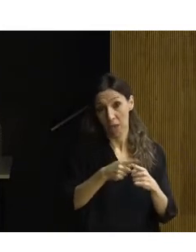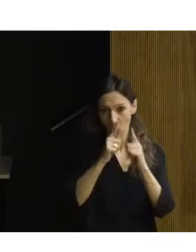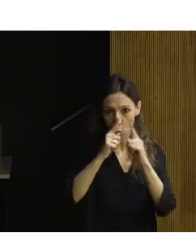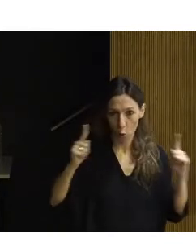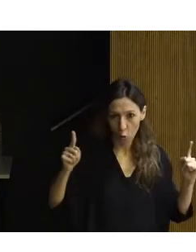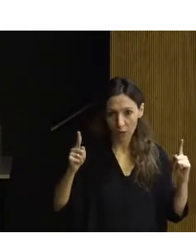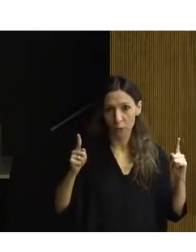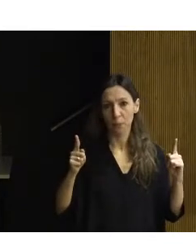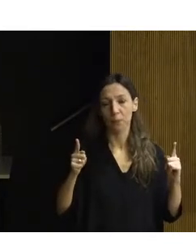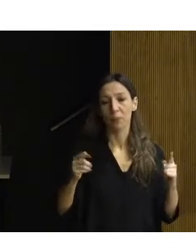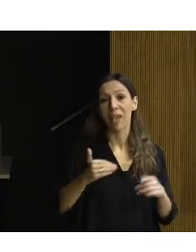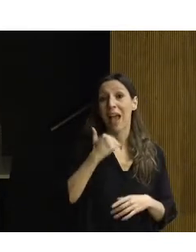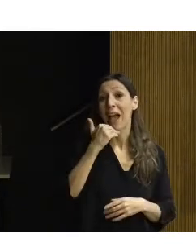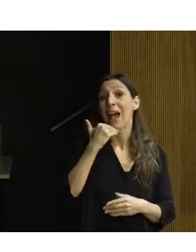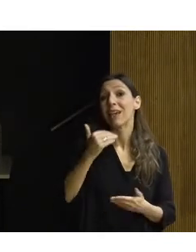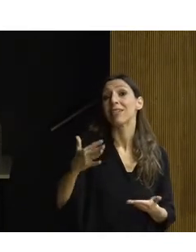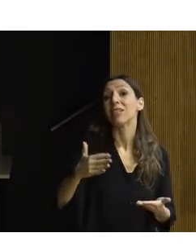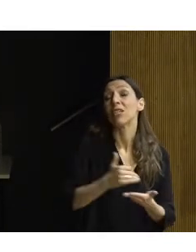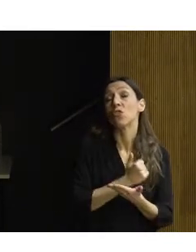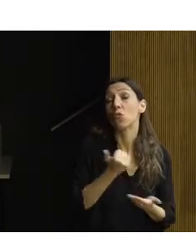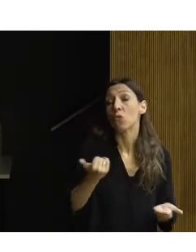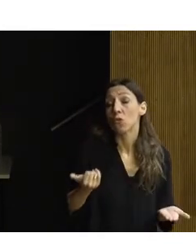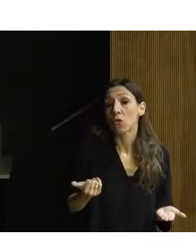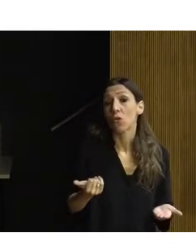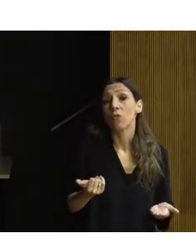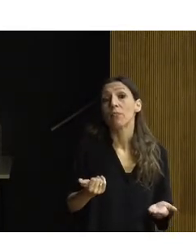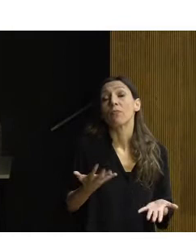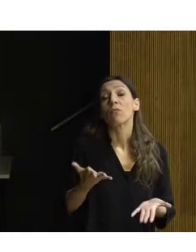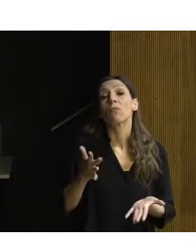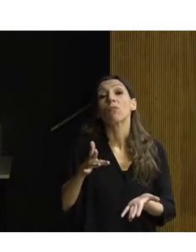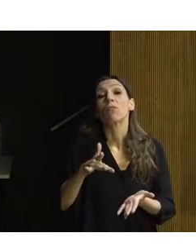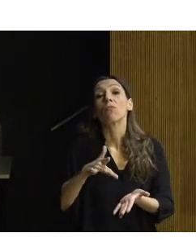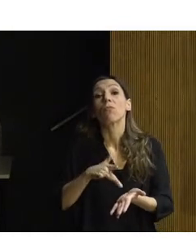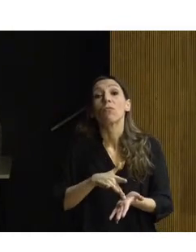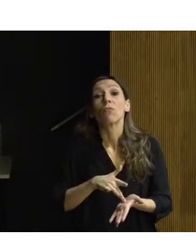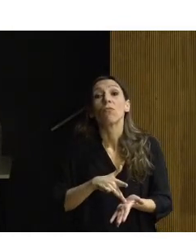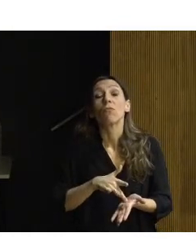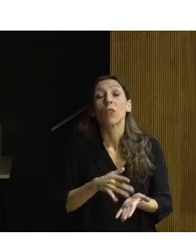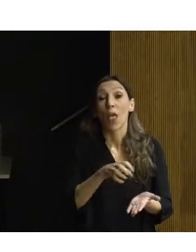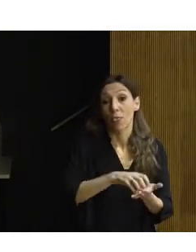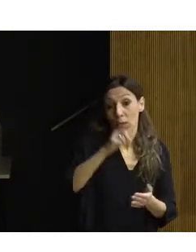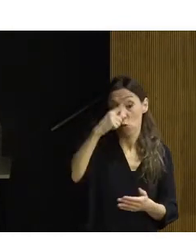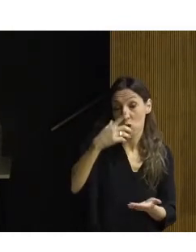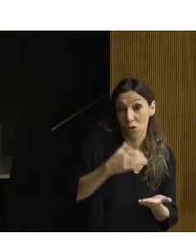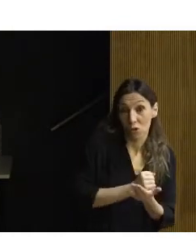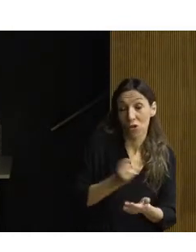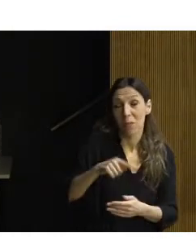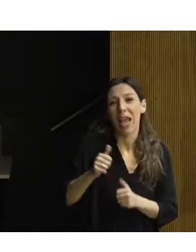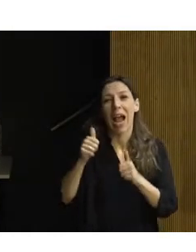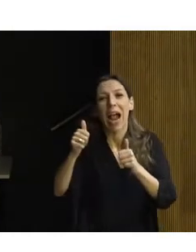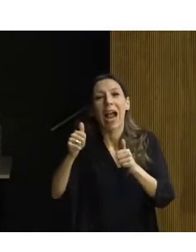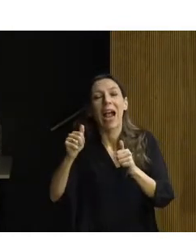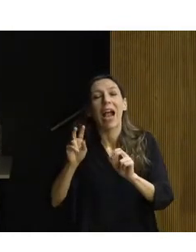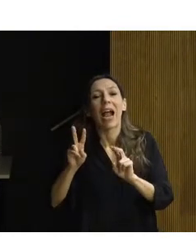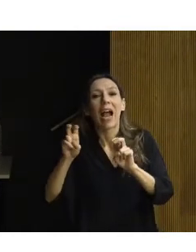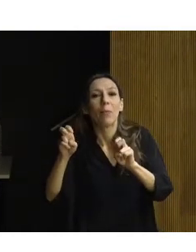prácticamente todo, bueno, en caso del 1% cultural, todo, y en el caso del capítulo 6, digamos, de